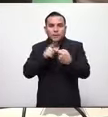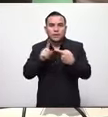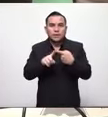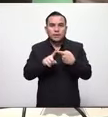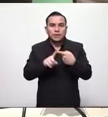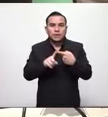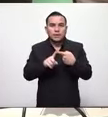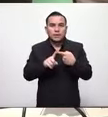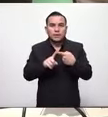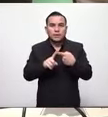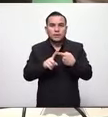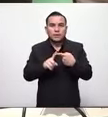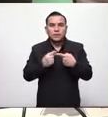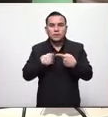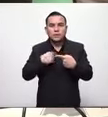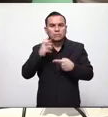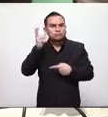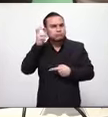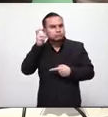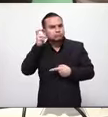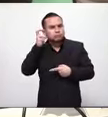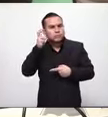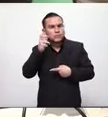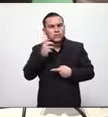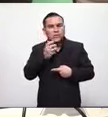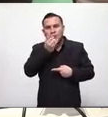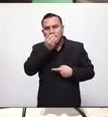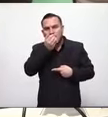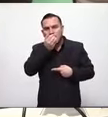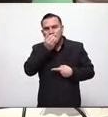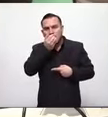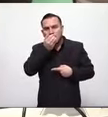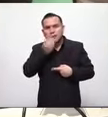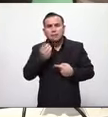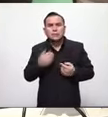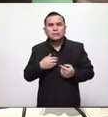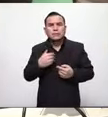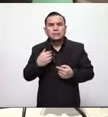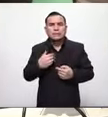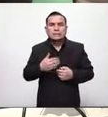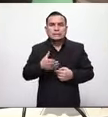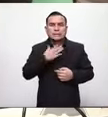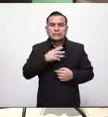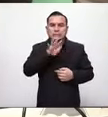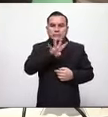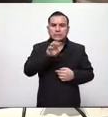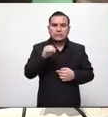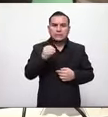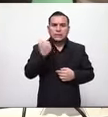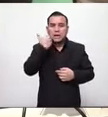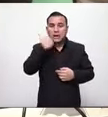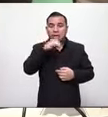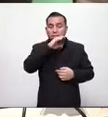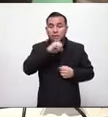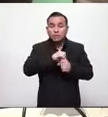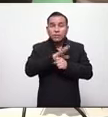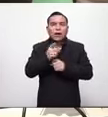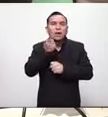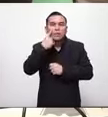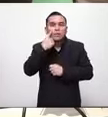escuché un audio de una internista en Honduras que decía que tenía a cargo 40 pacientes y que no daban abasto